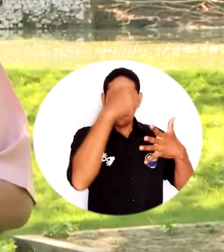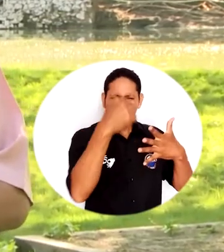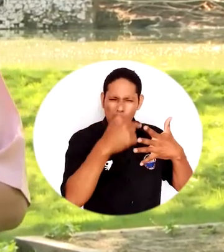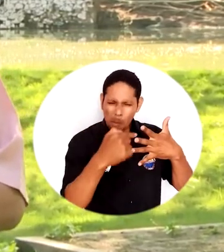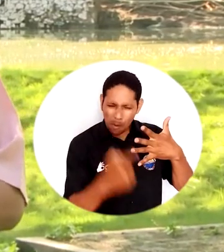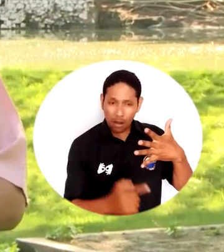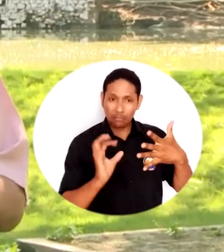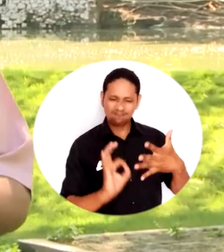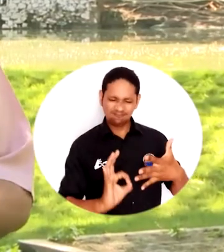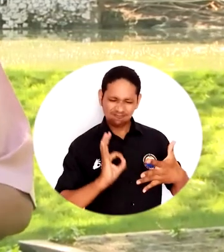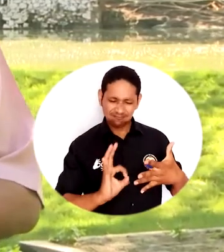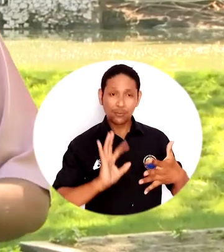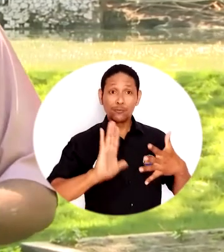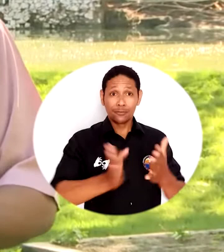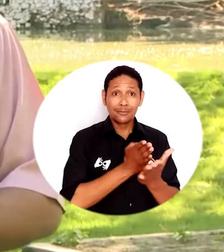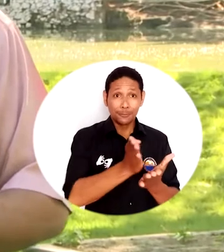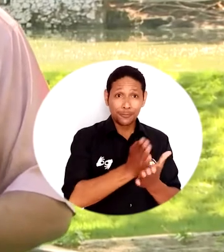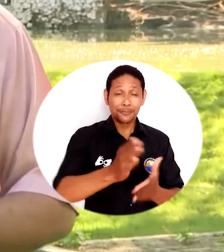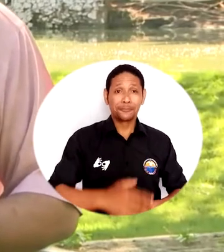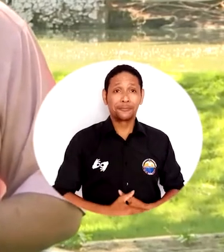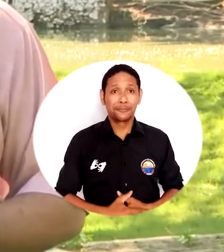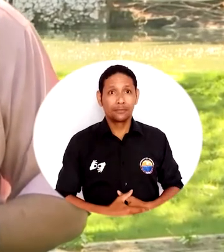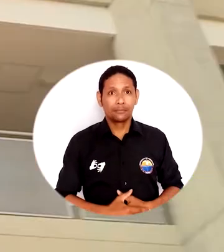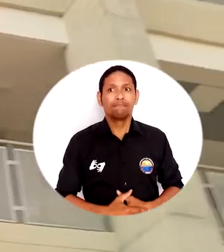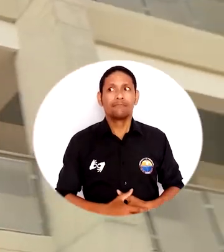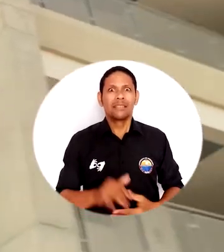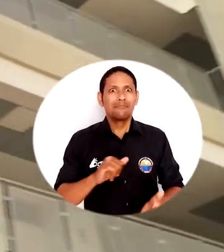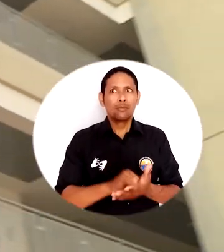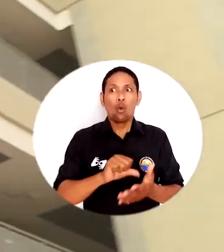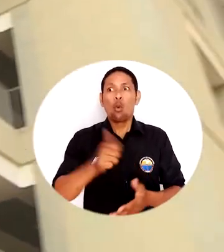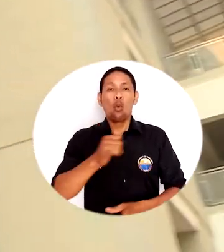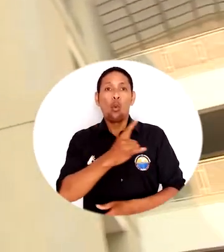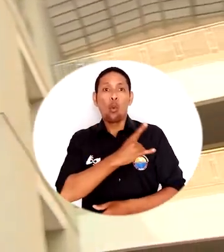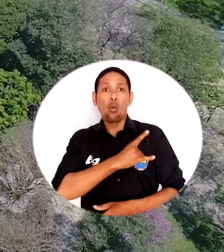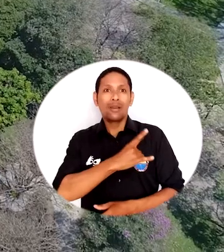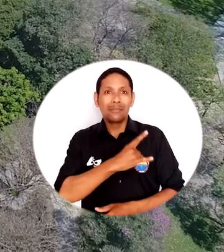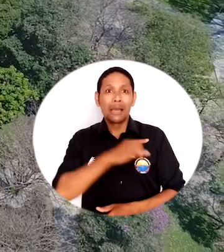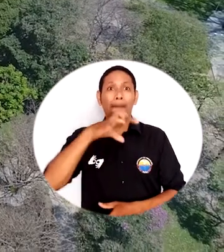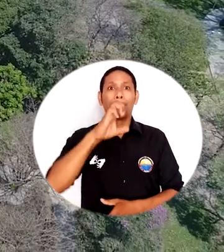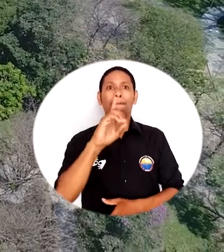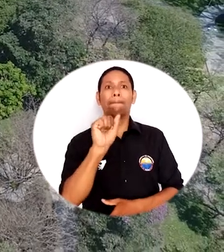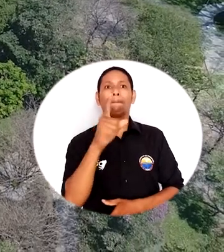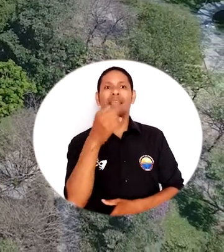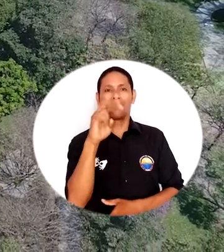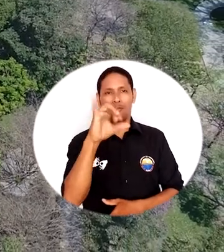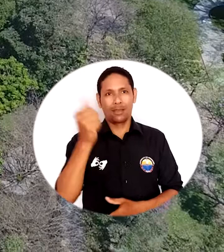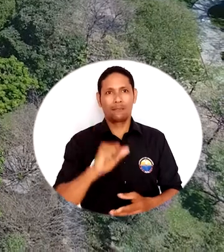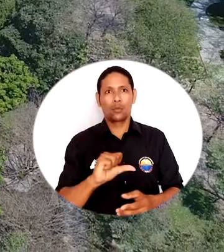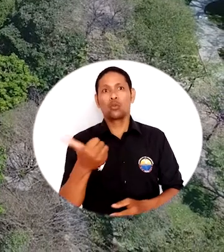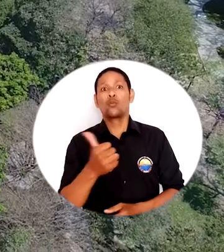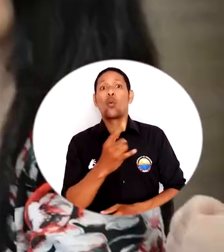todos los elementos, todos los criterios de calidad que ha tenido el programa. En la jornada, que se cumplirá de manera simultánea con la Universidad